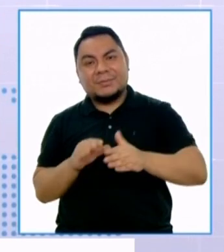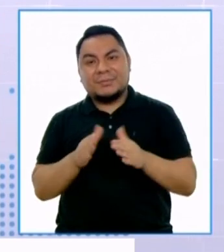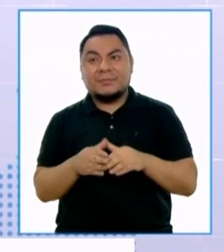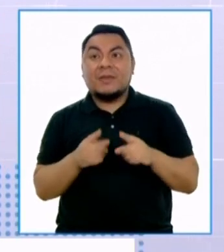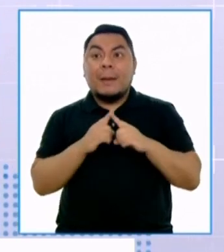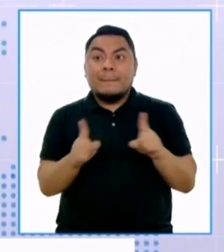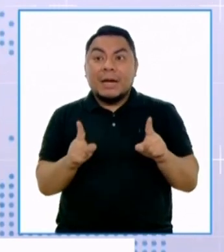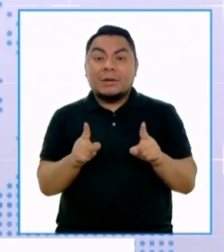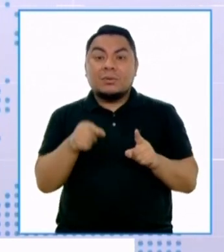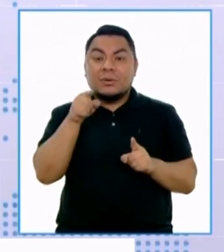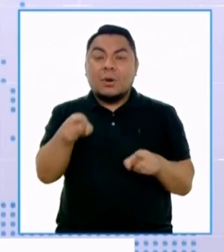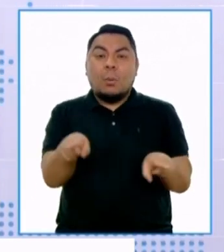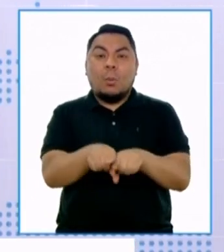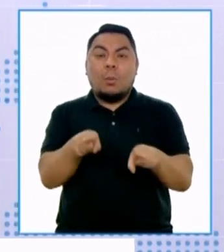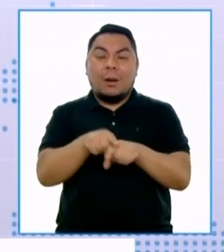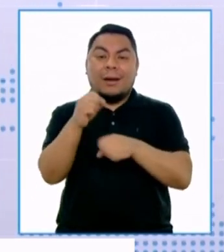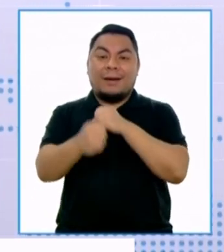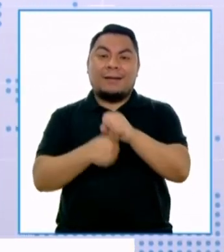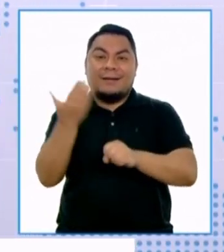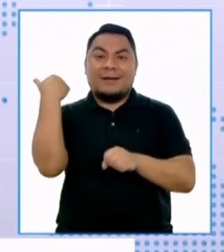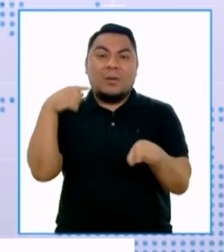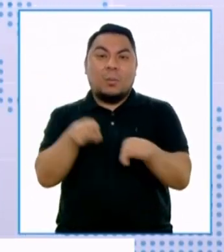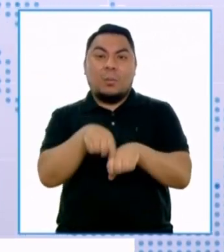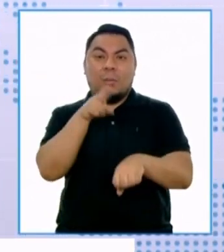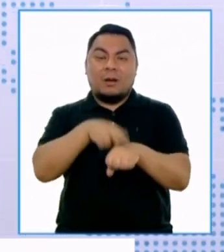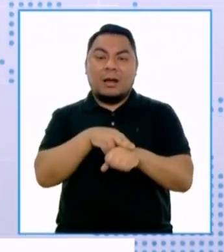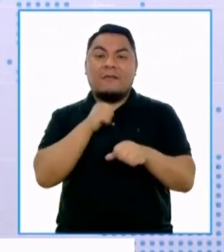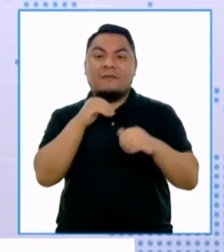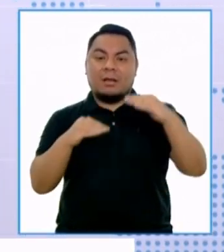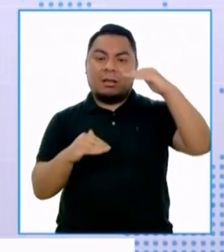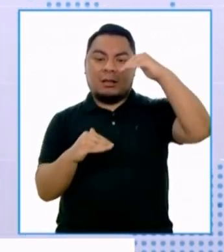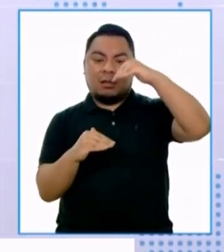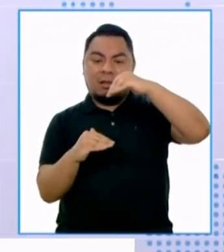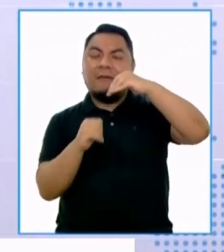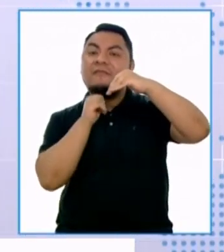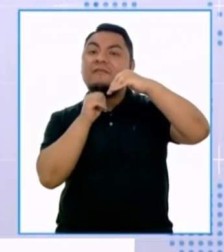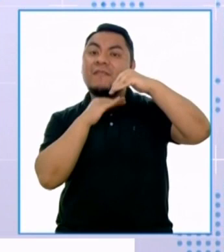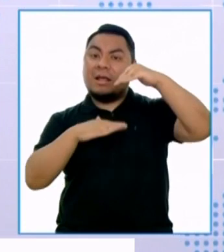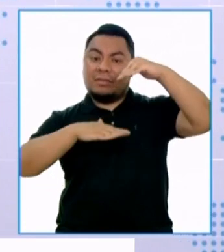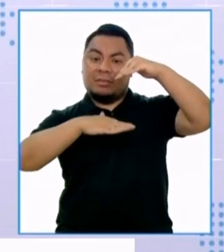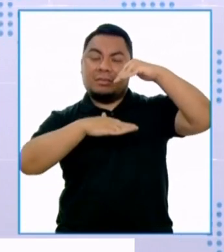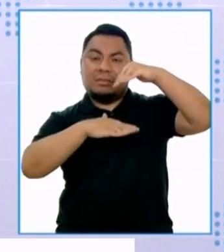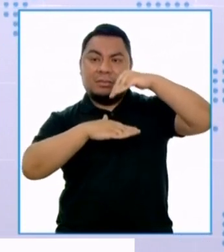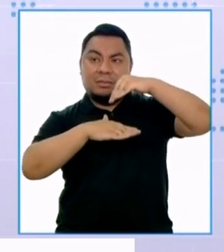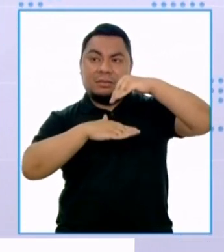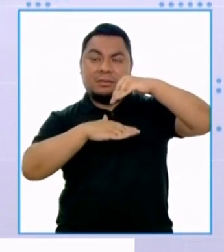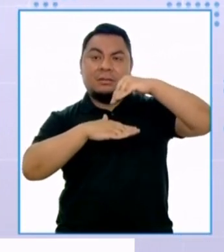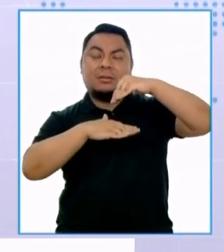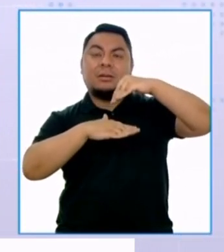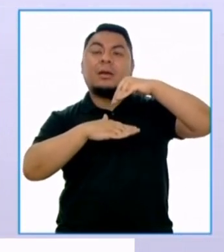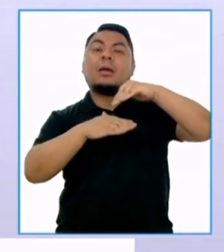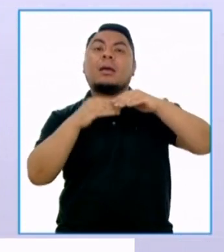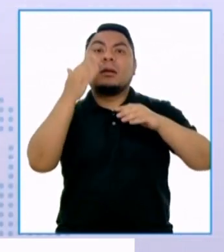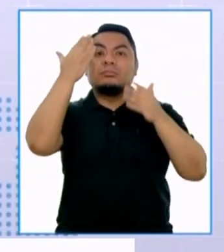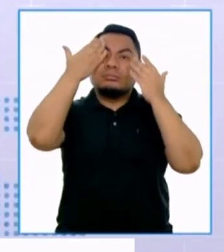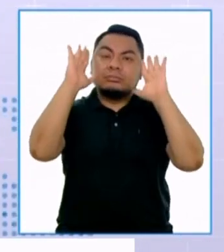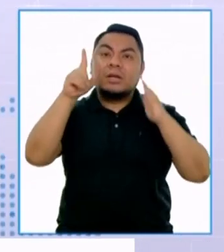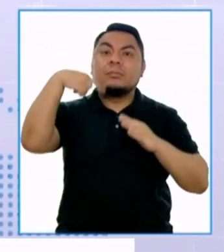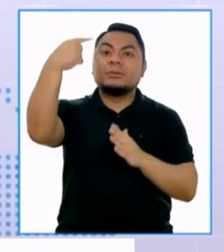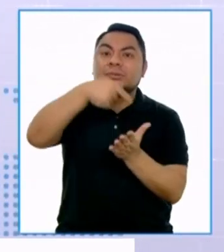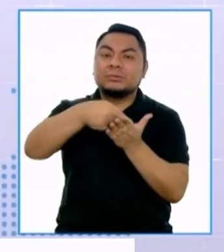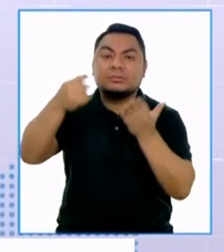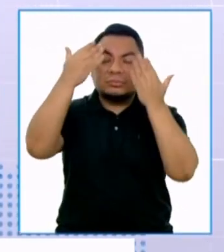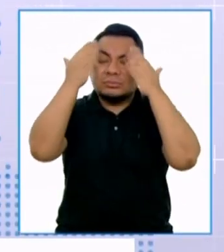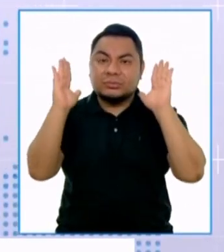llega todavía a la cifra habitual de fallecidos. No sabemos qué va a pasar en las semanas que vienen. Podría suceder